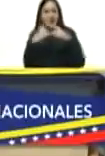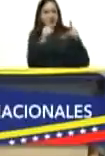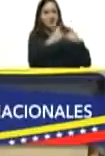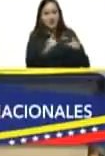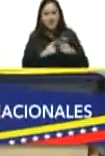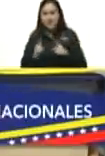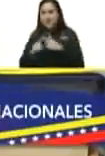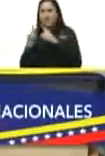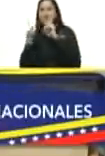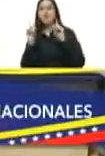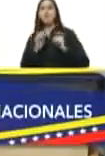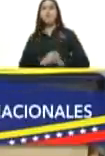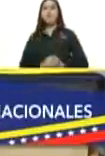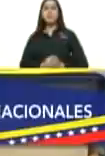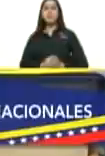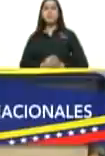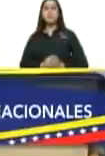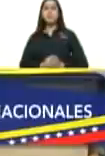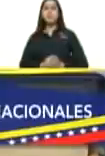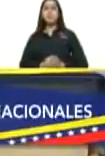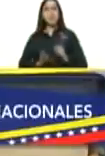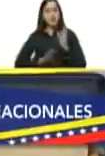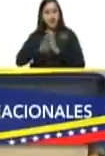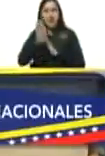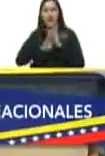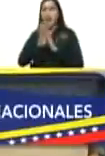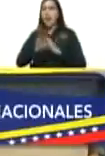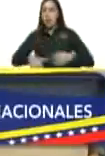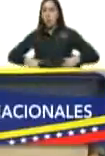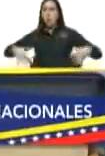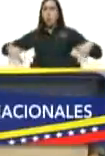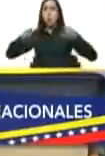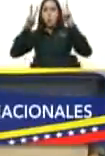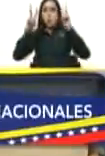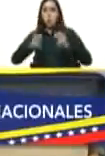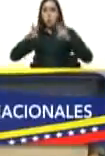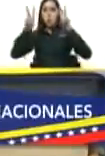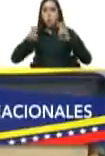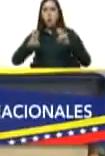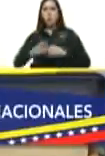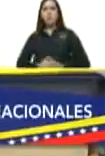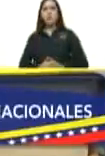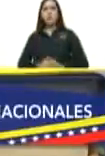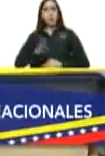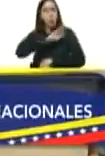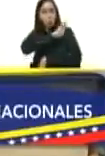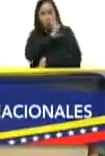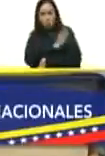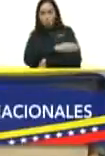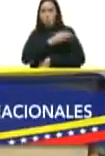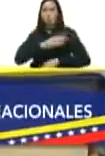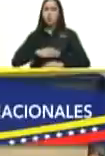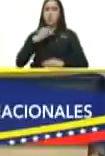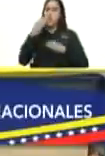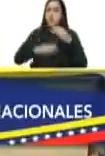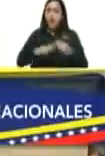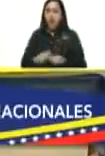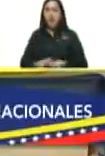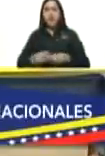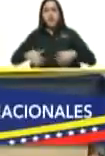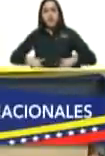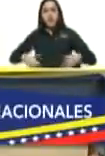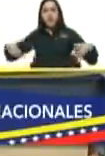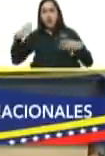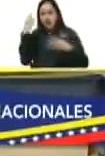con nuevas fuentes de generación de riqueza con nuevas y poderosas fuentes de generación